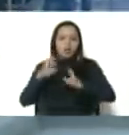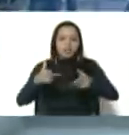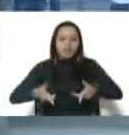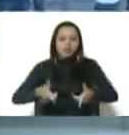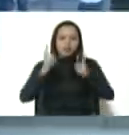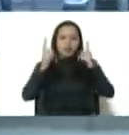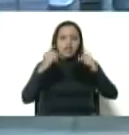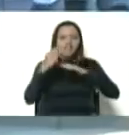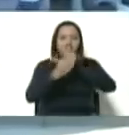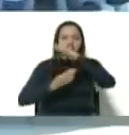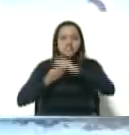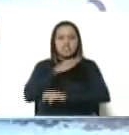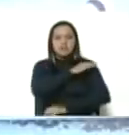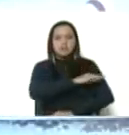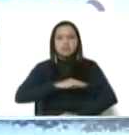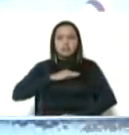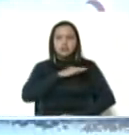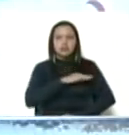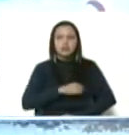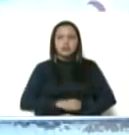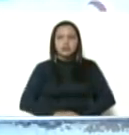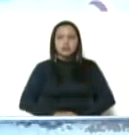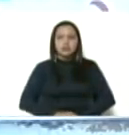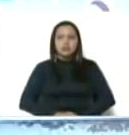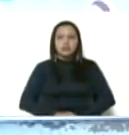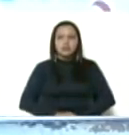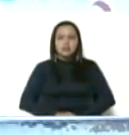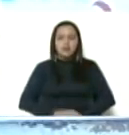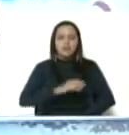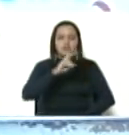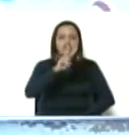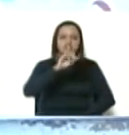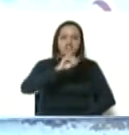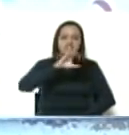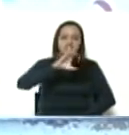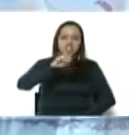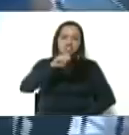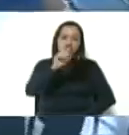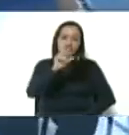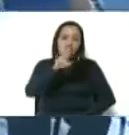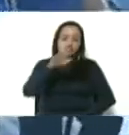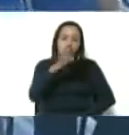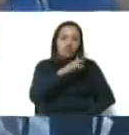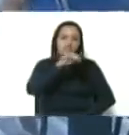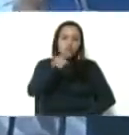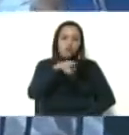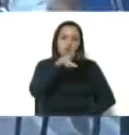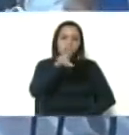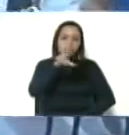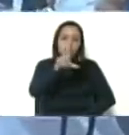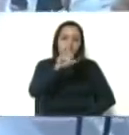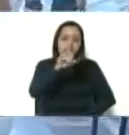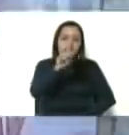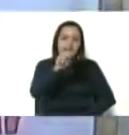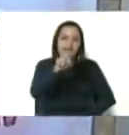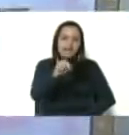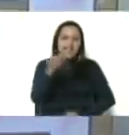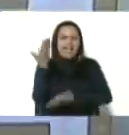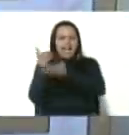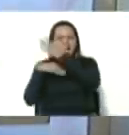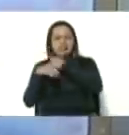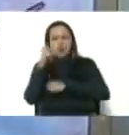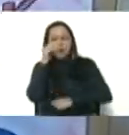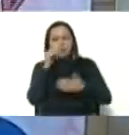la base de misiones Víctor Julián Orellana. Ese nombre es de un dirigente